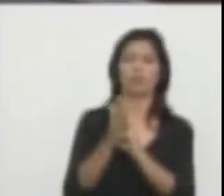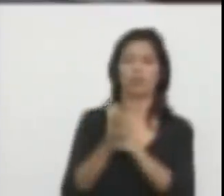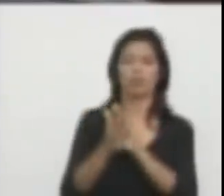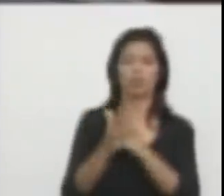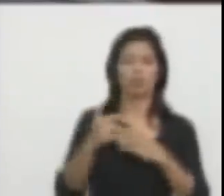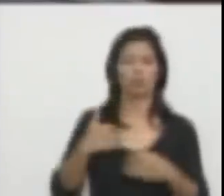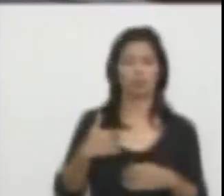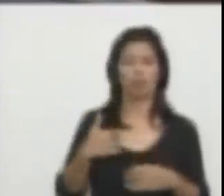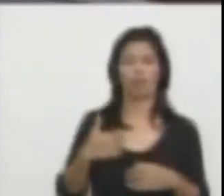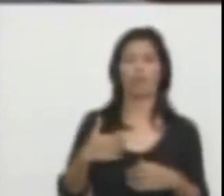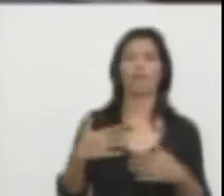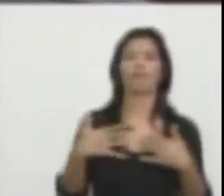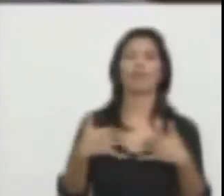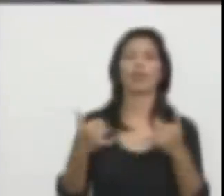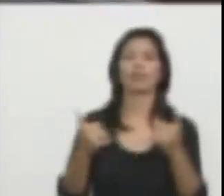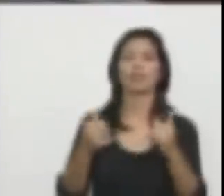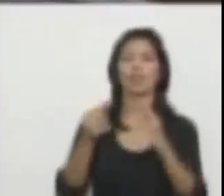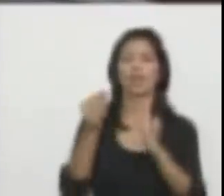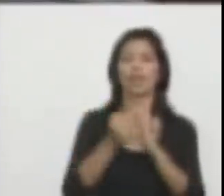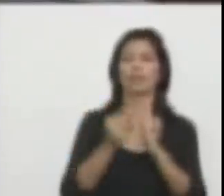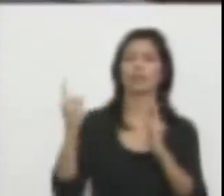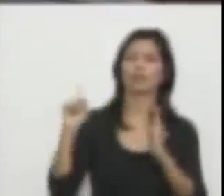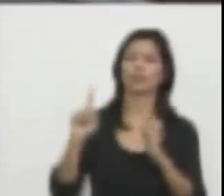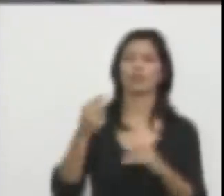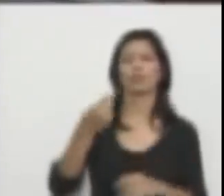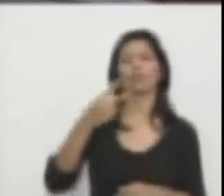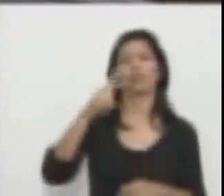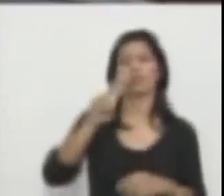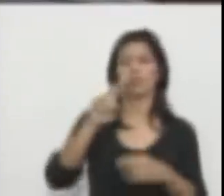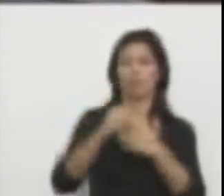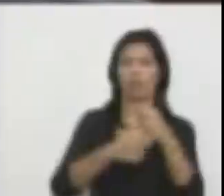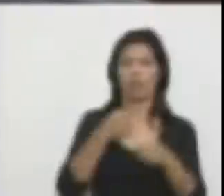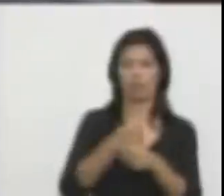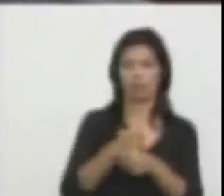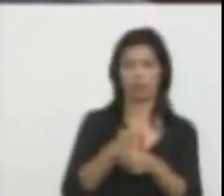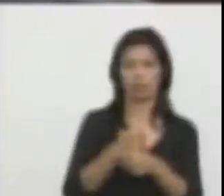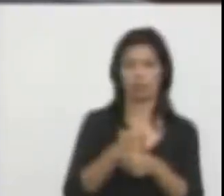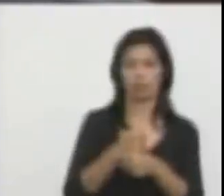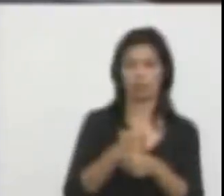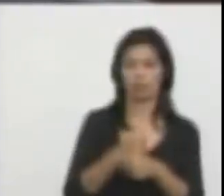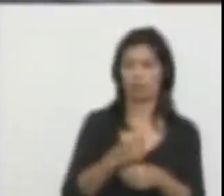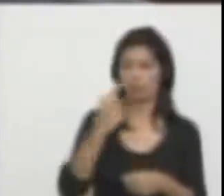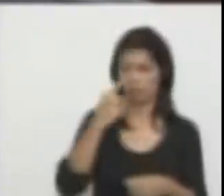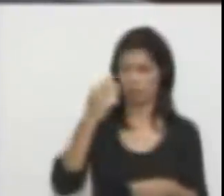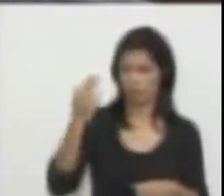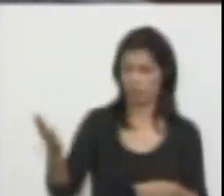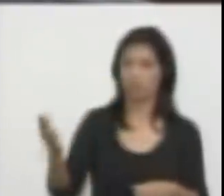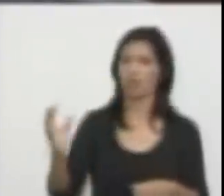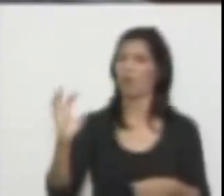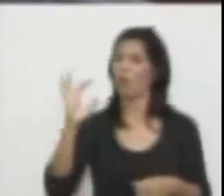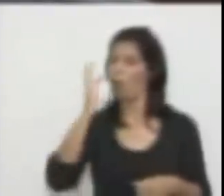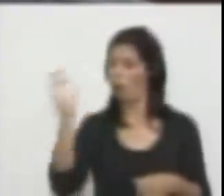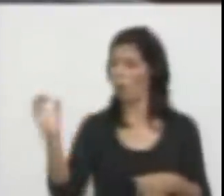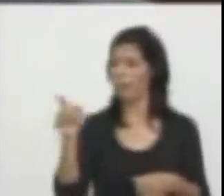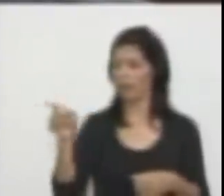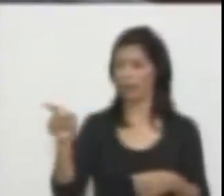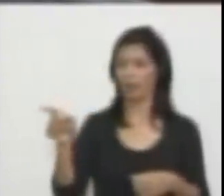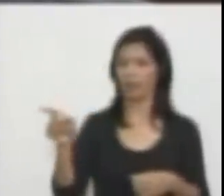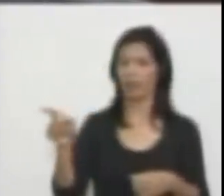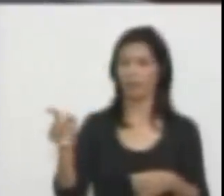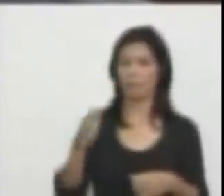estoy felizmente casado desde hace 11 años. Ahí está mi marido, el señor de apellido,